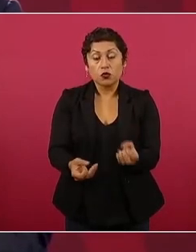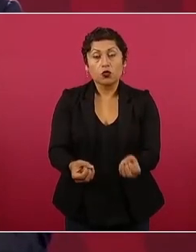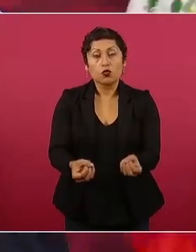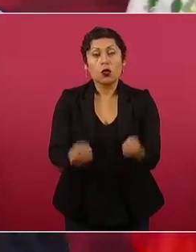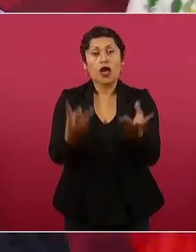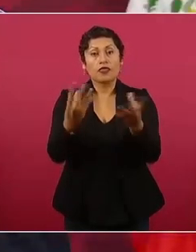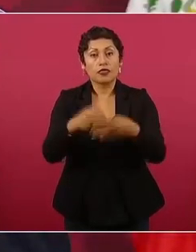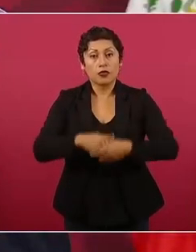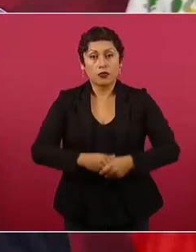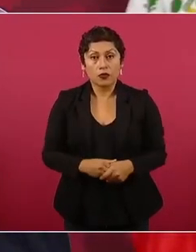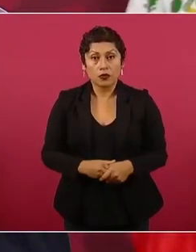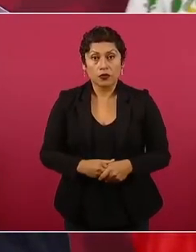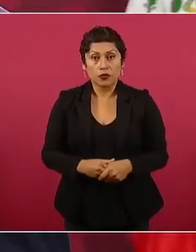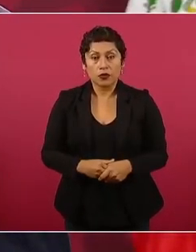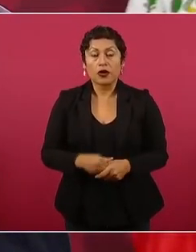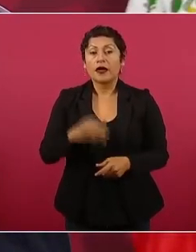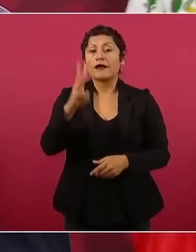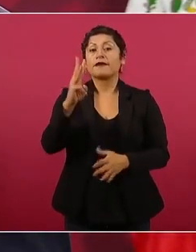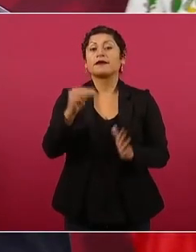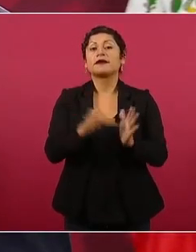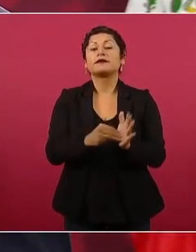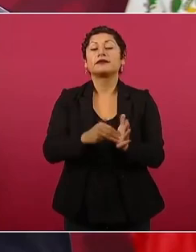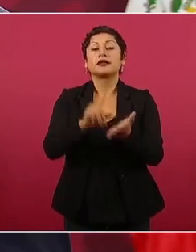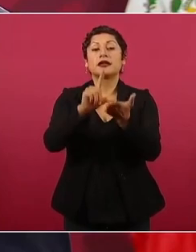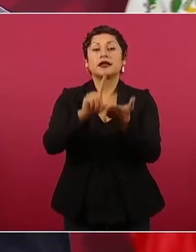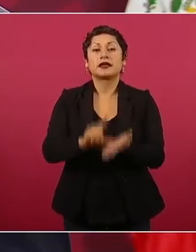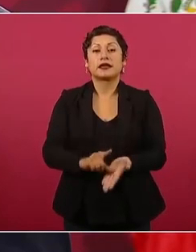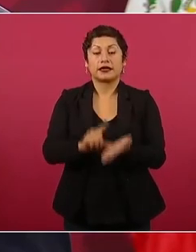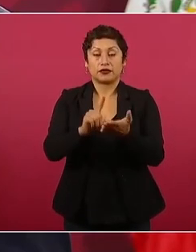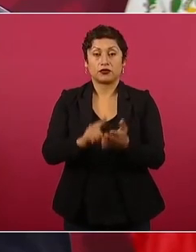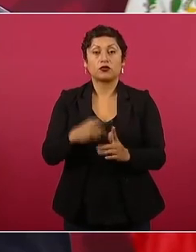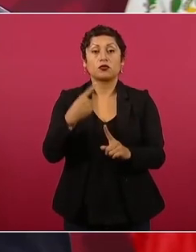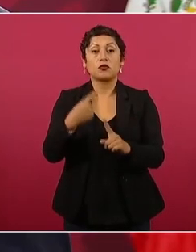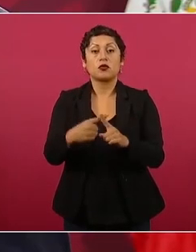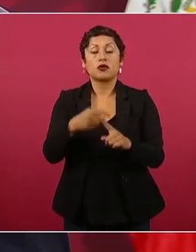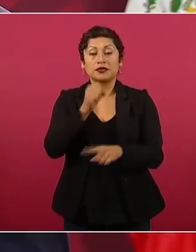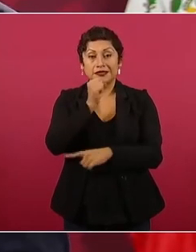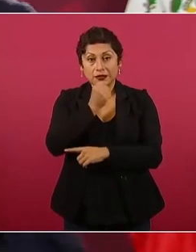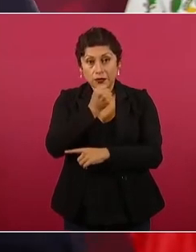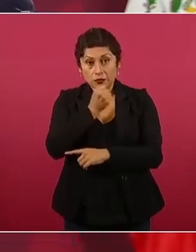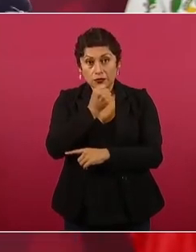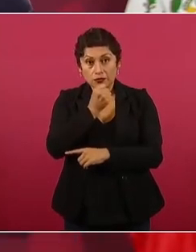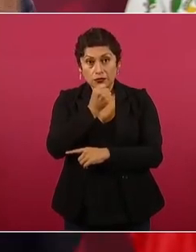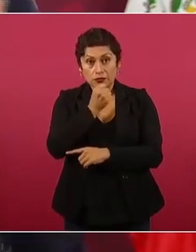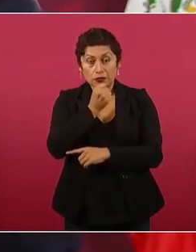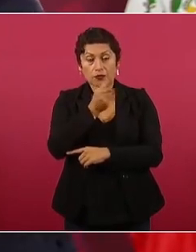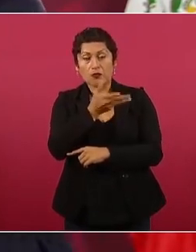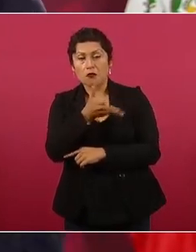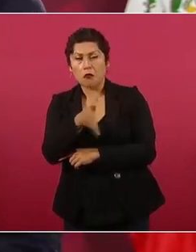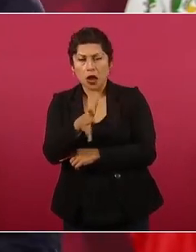litros por segundo, aproximadamente.